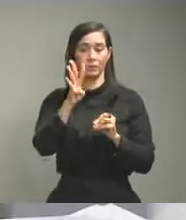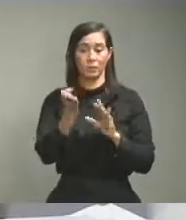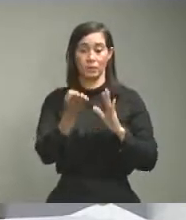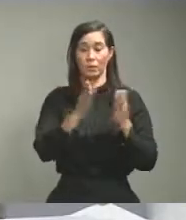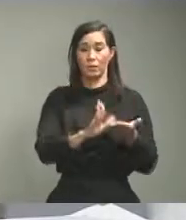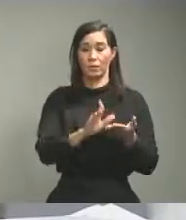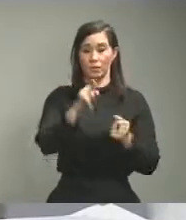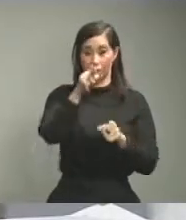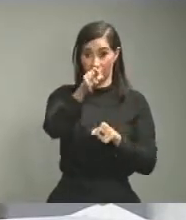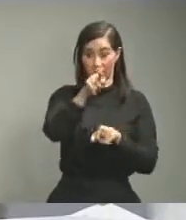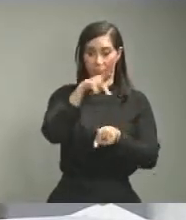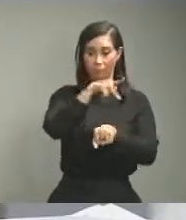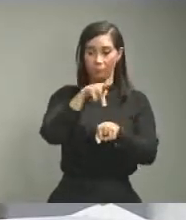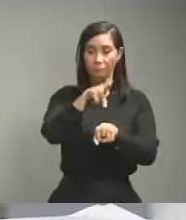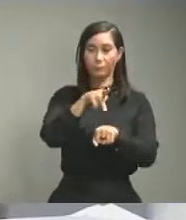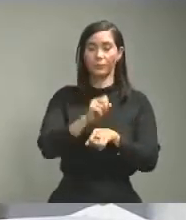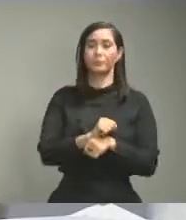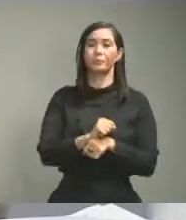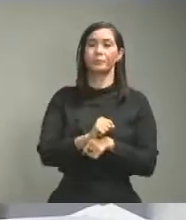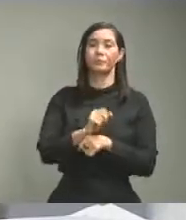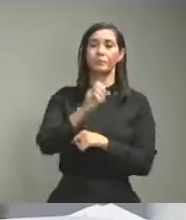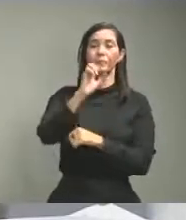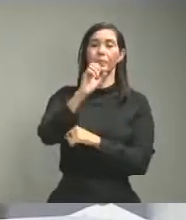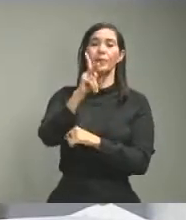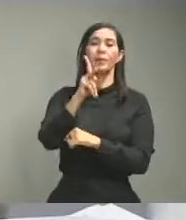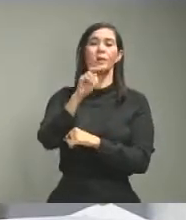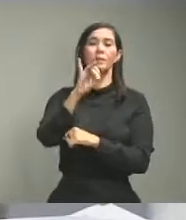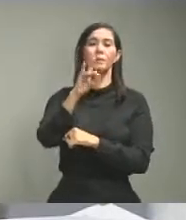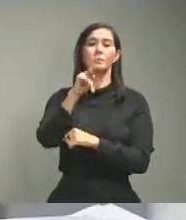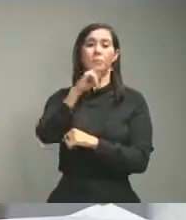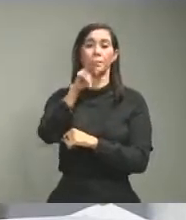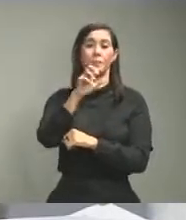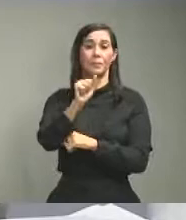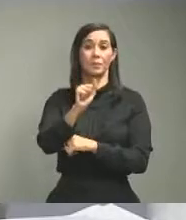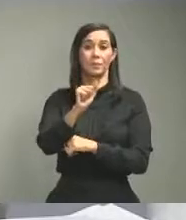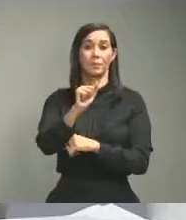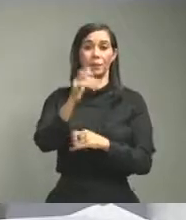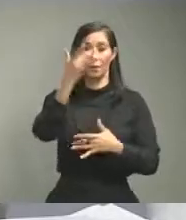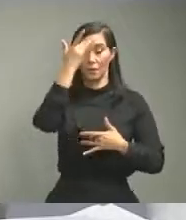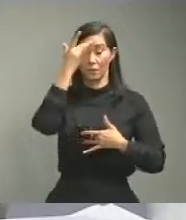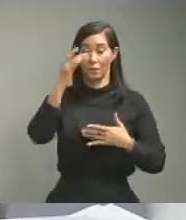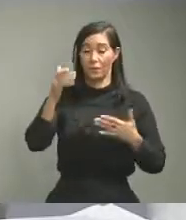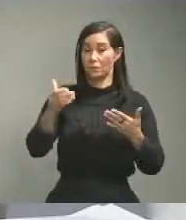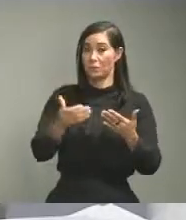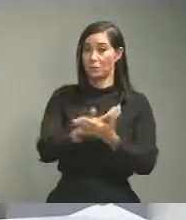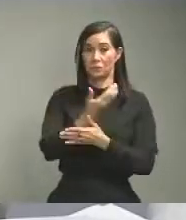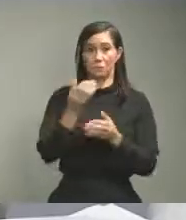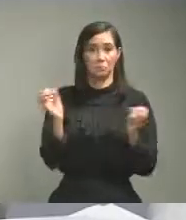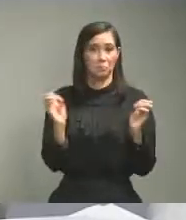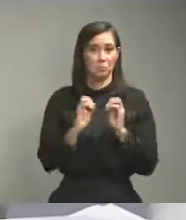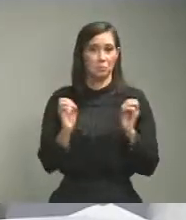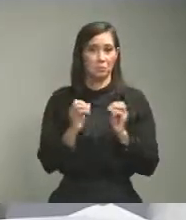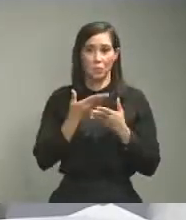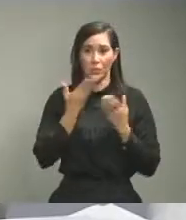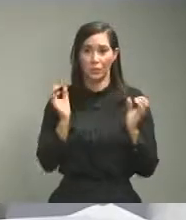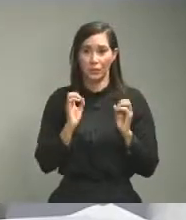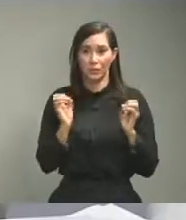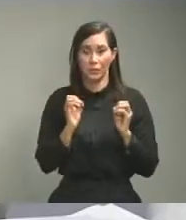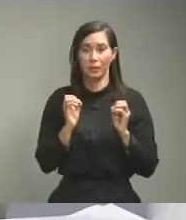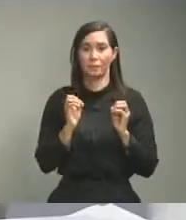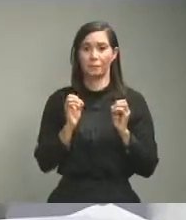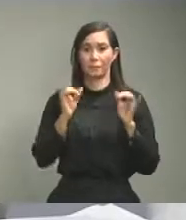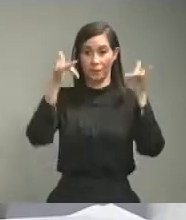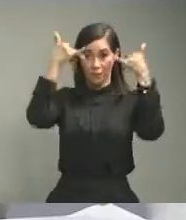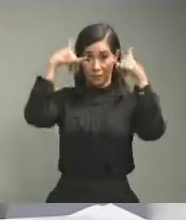Elías Piña 0 casos nuevos 0 todos sus indicadores El Ceibo